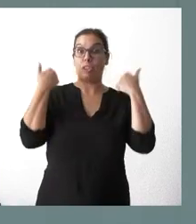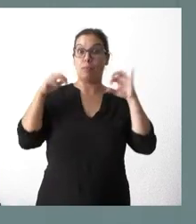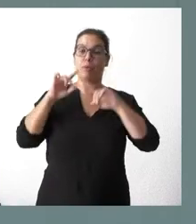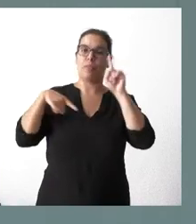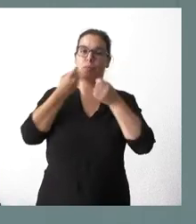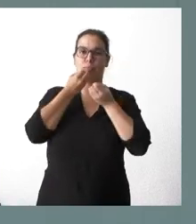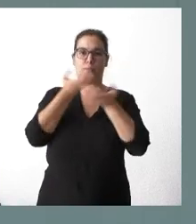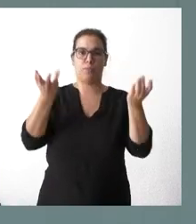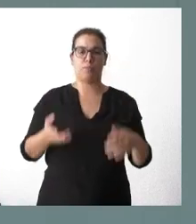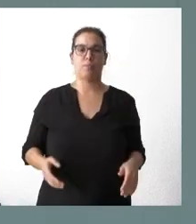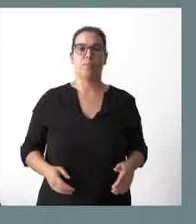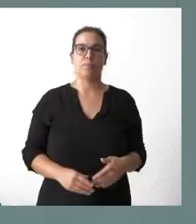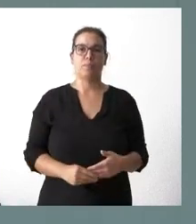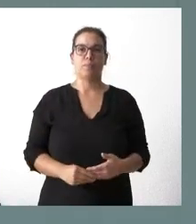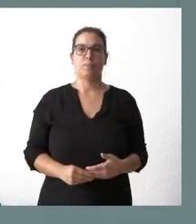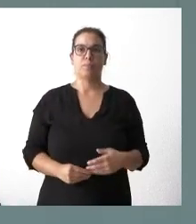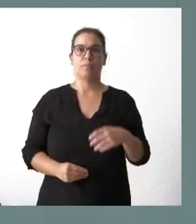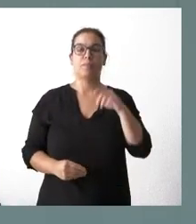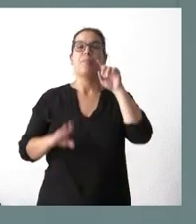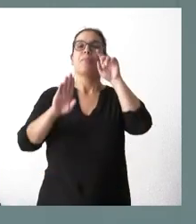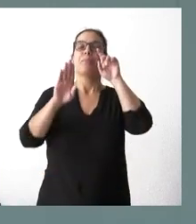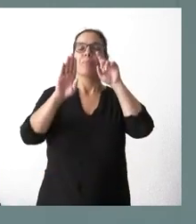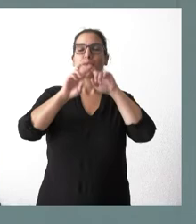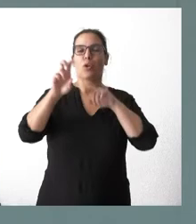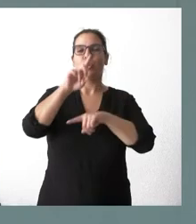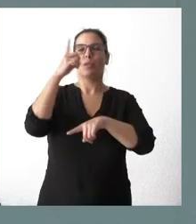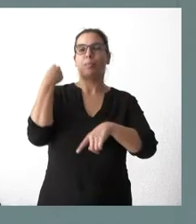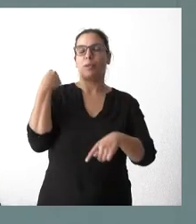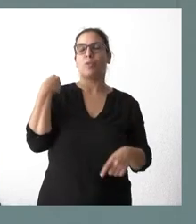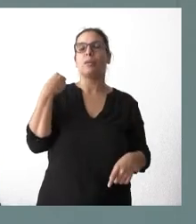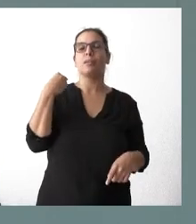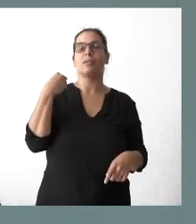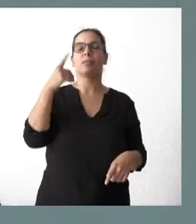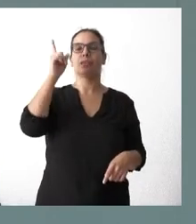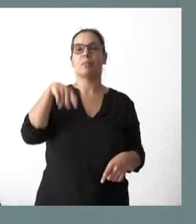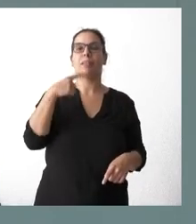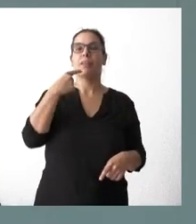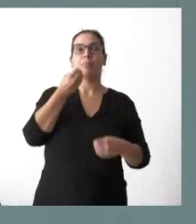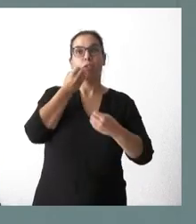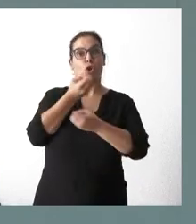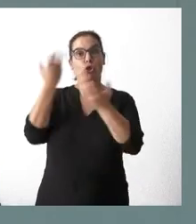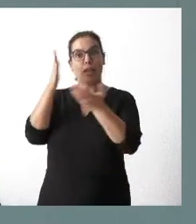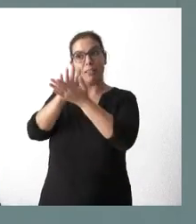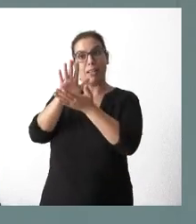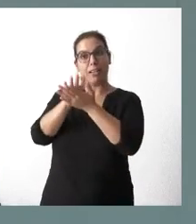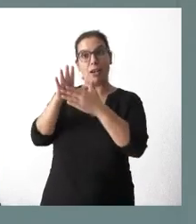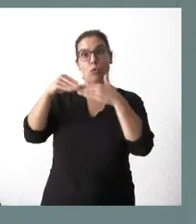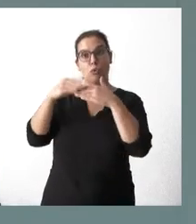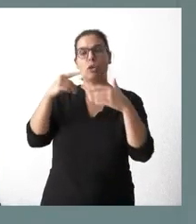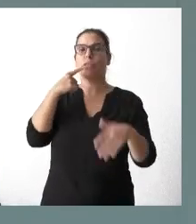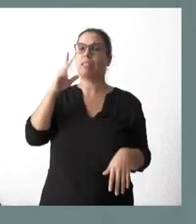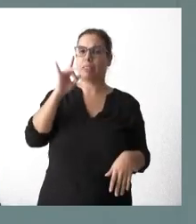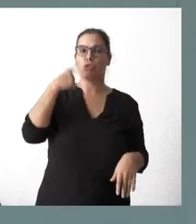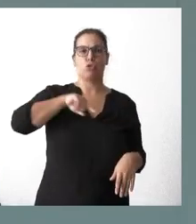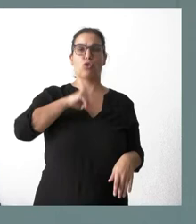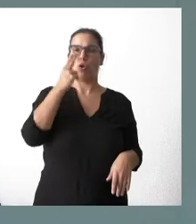público. Y la pregunta de si puede tranquilizar usted a los usuarios de que la Junta va a mantener su compromiso, sí, le